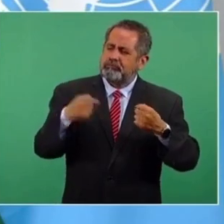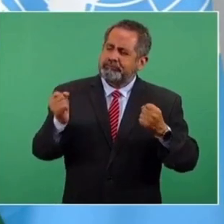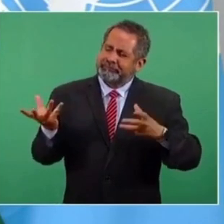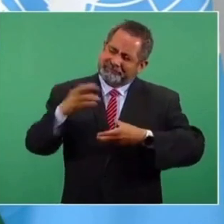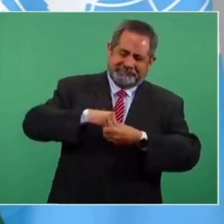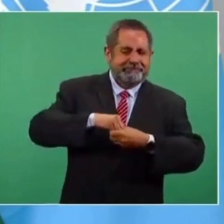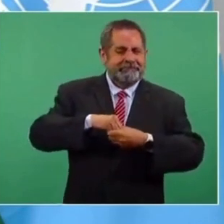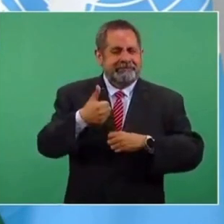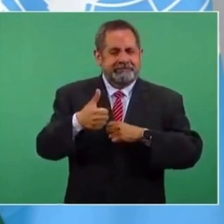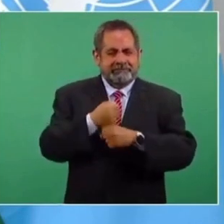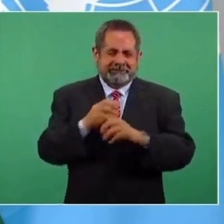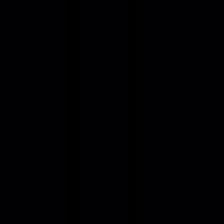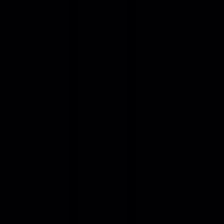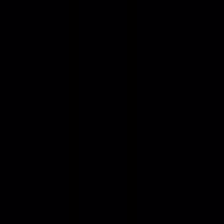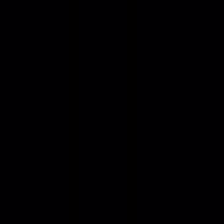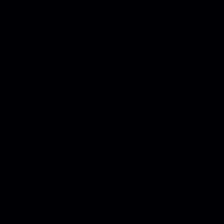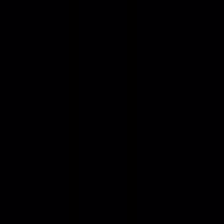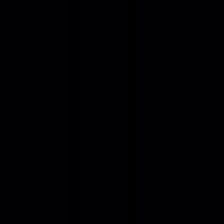en seis.